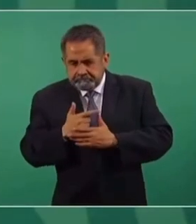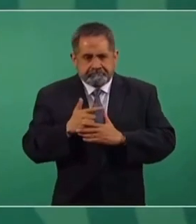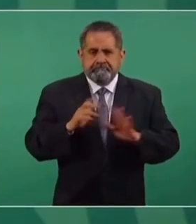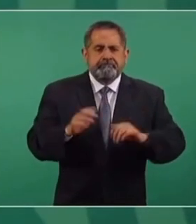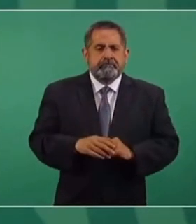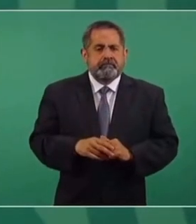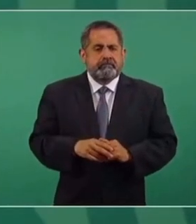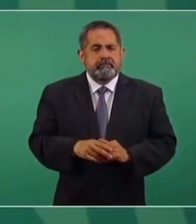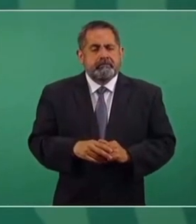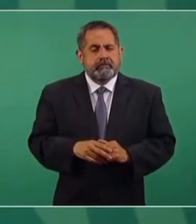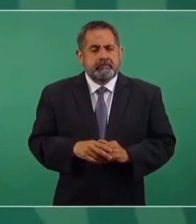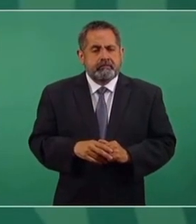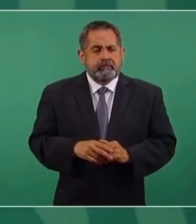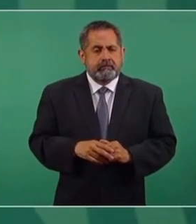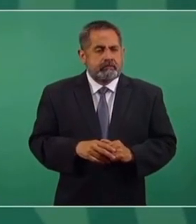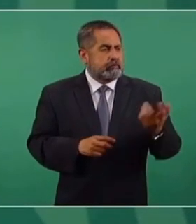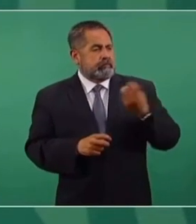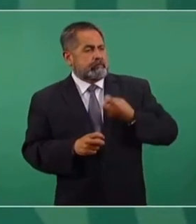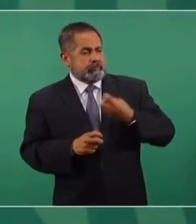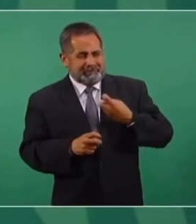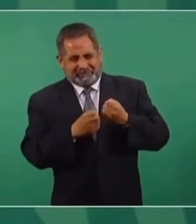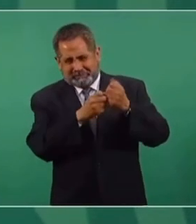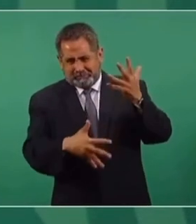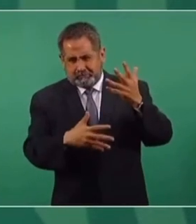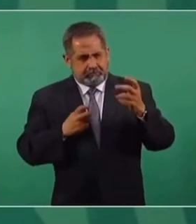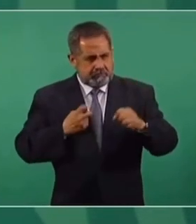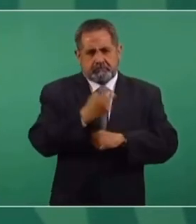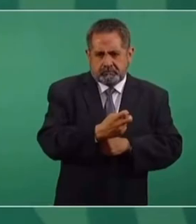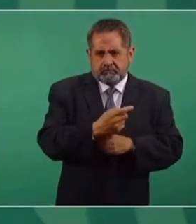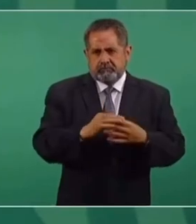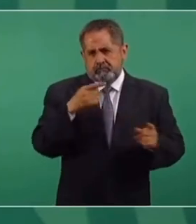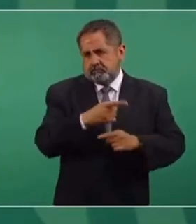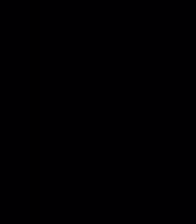es una de cal por no sé cuántas de arena.